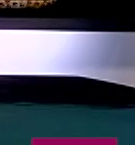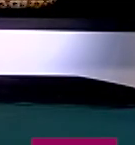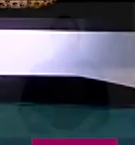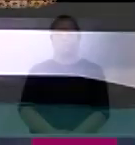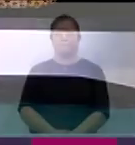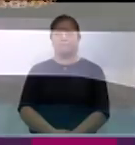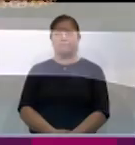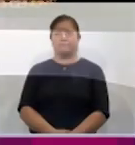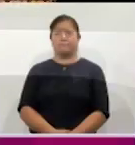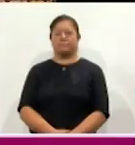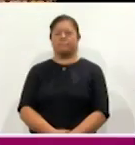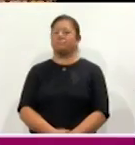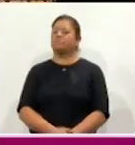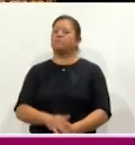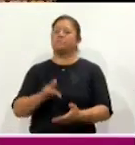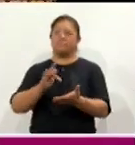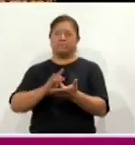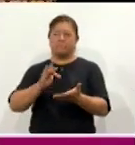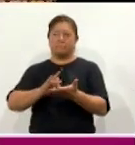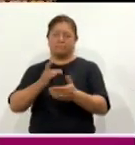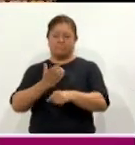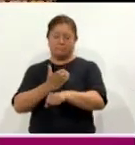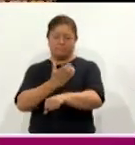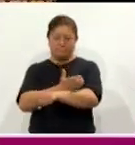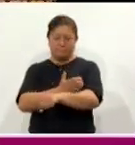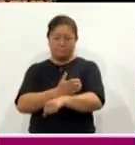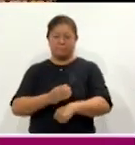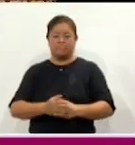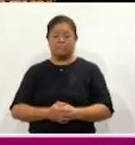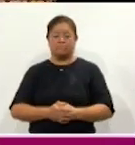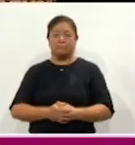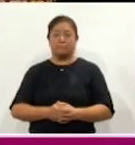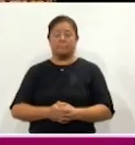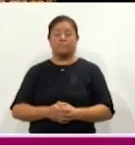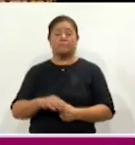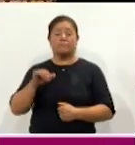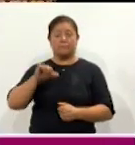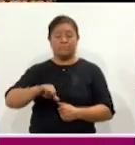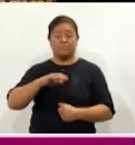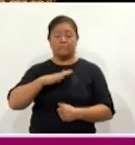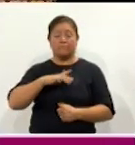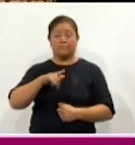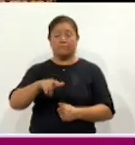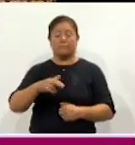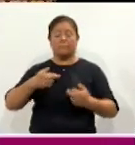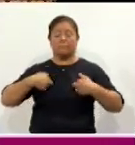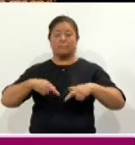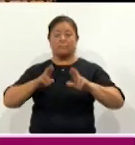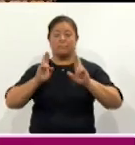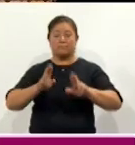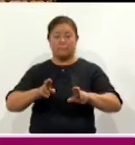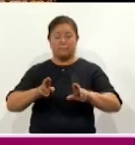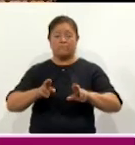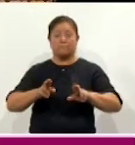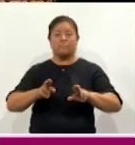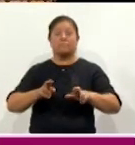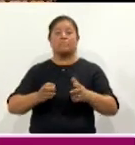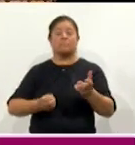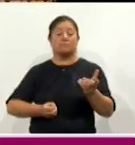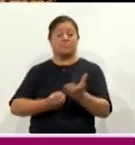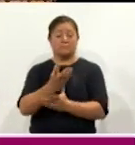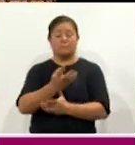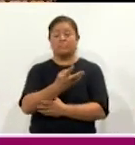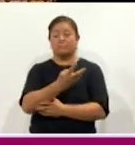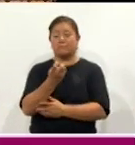Gracias por seguir acompañándonos. El día de hoy se está llevando a cabo la representación de la salida de las